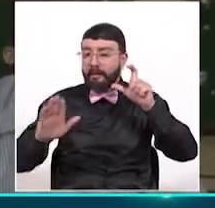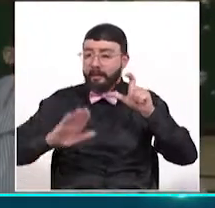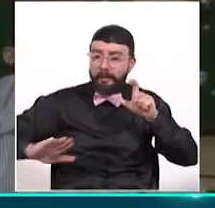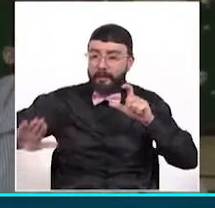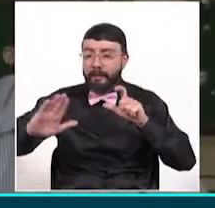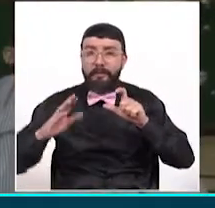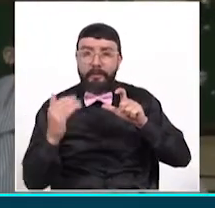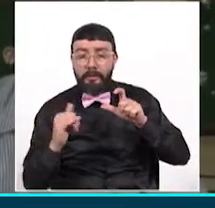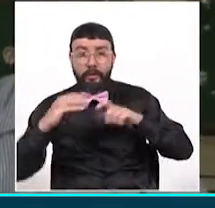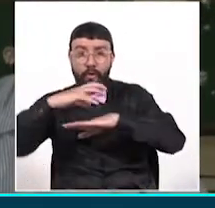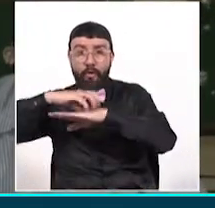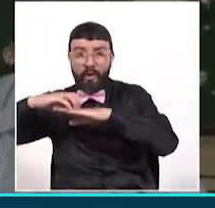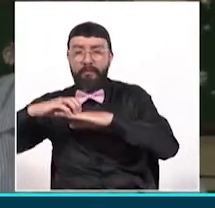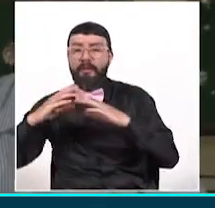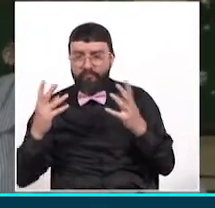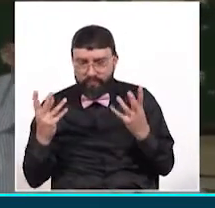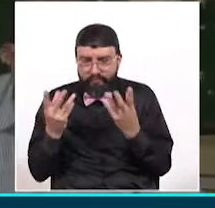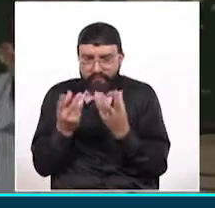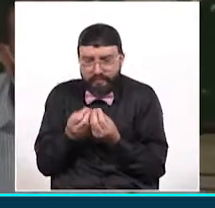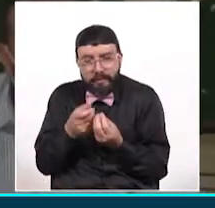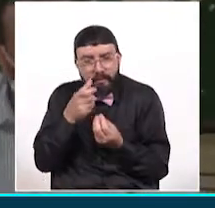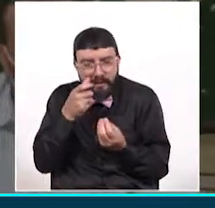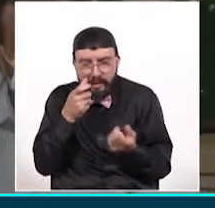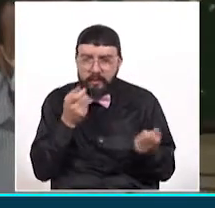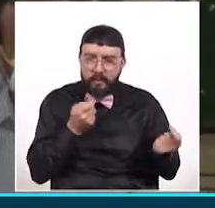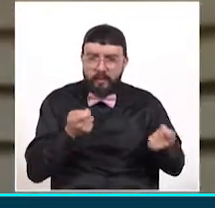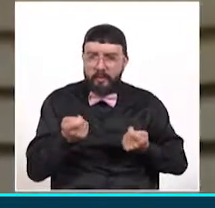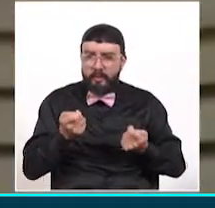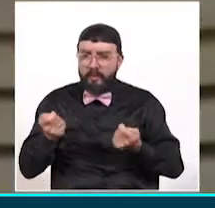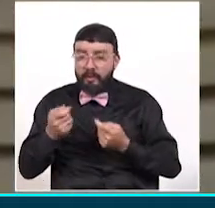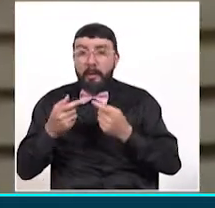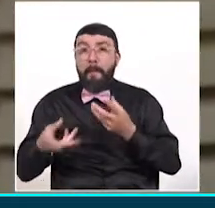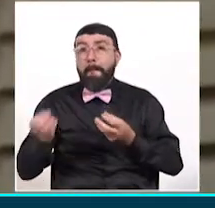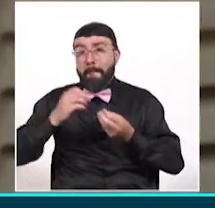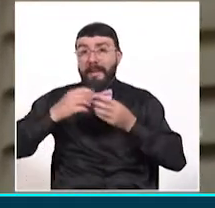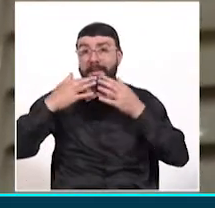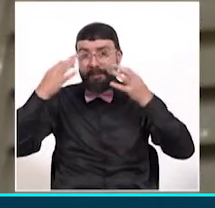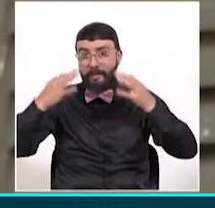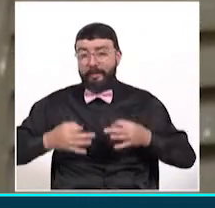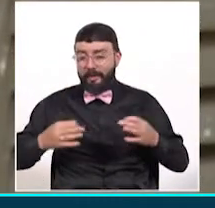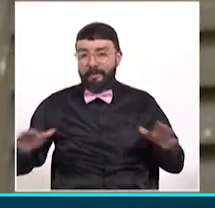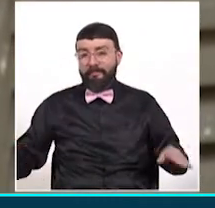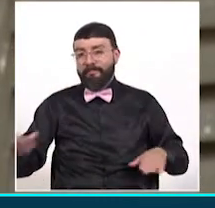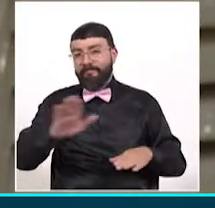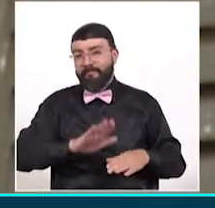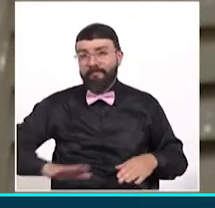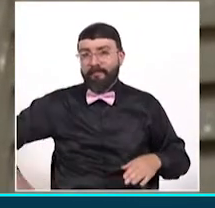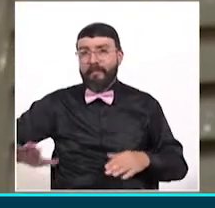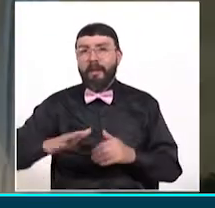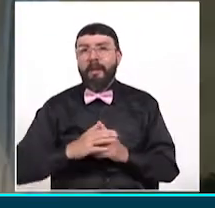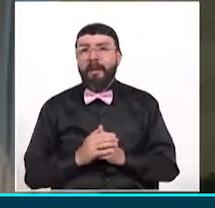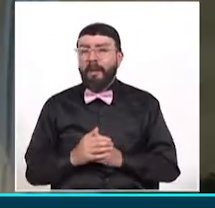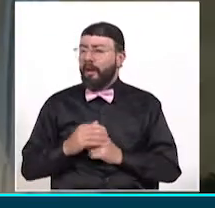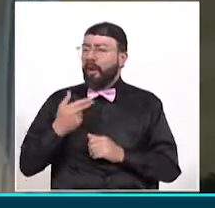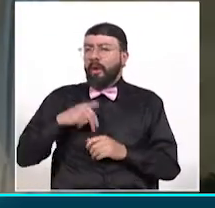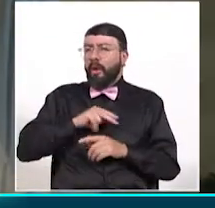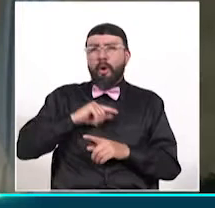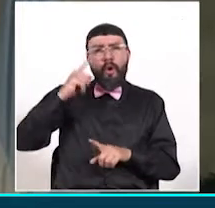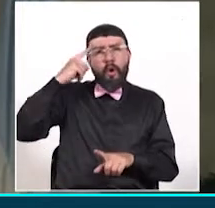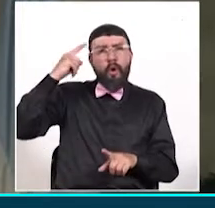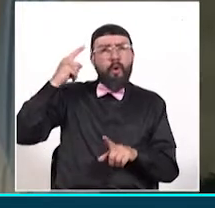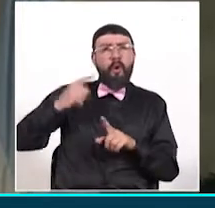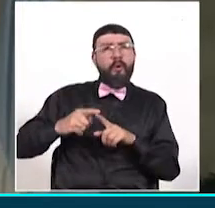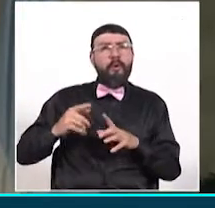realizaron un puesto de mando unificado para articular acciones y reforzar la seguridad de dicho sector. Nuestro propósito es buscar